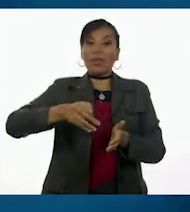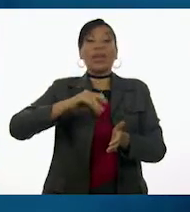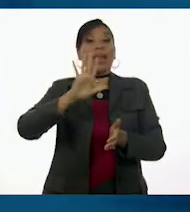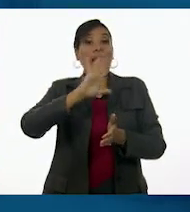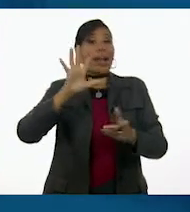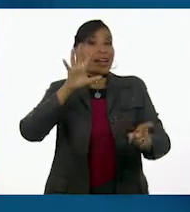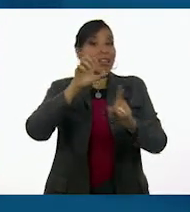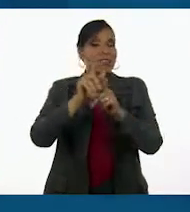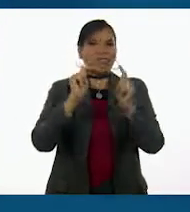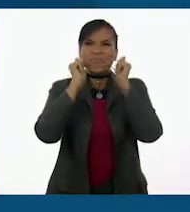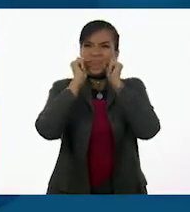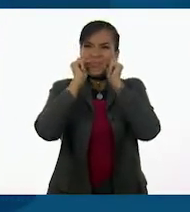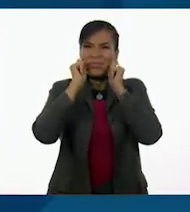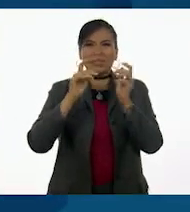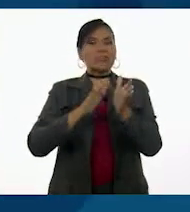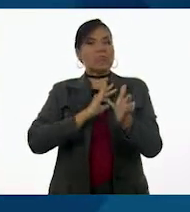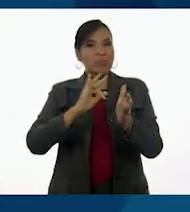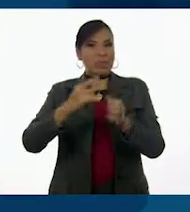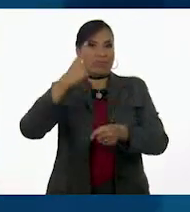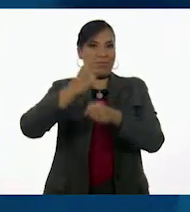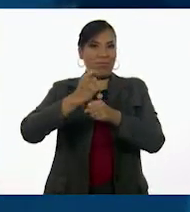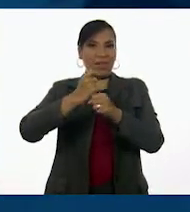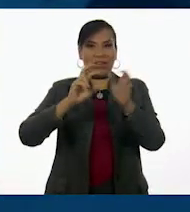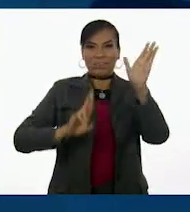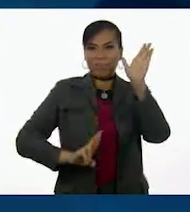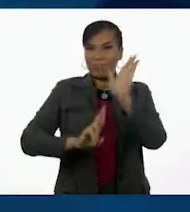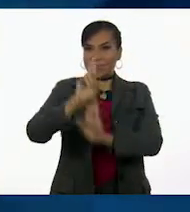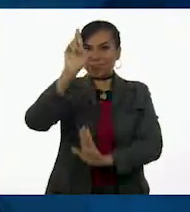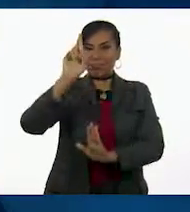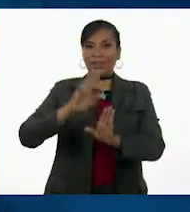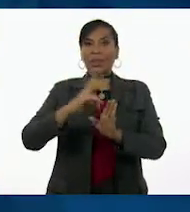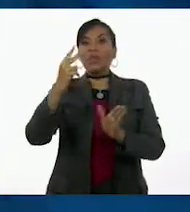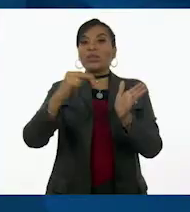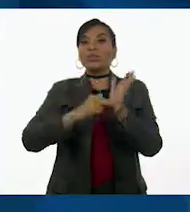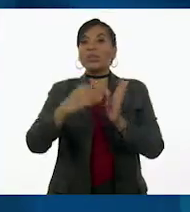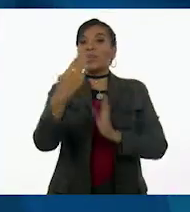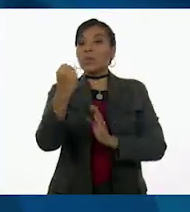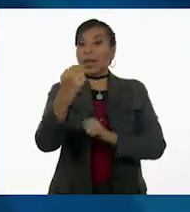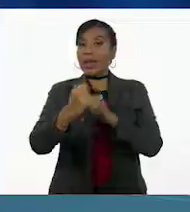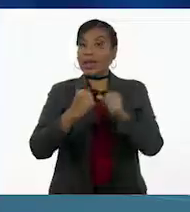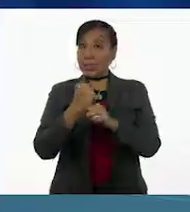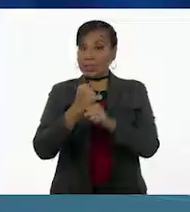logró a pesar de todo hacer su primer viaje espacial en el 2009.